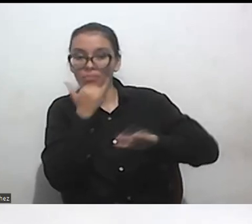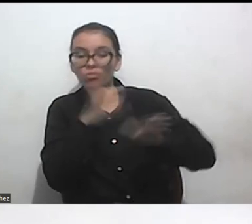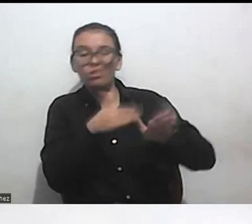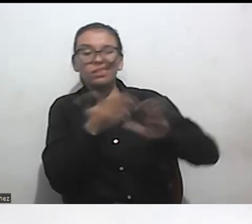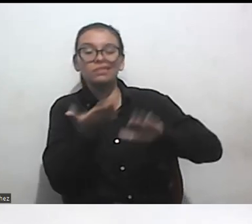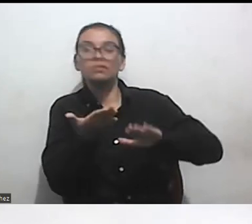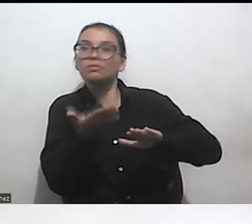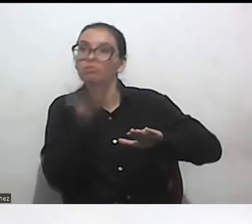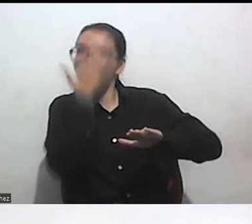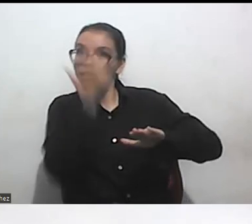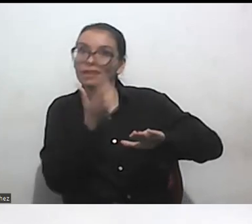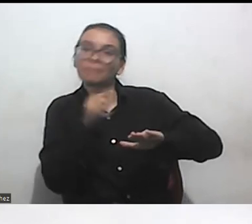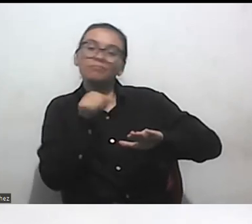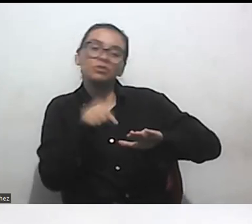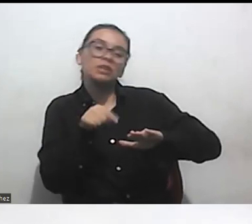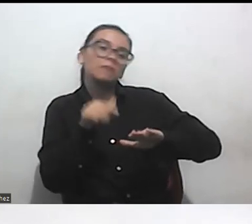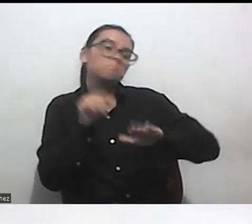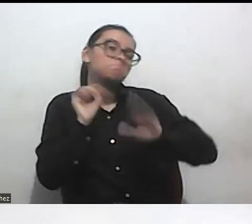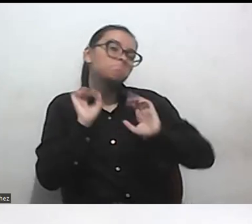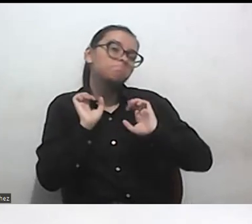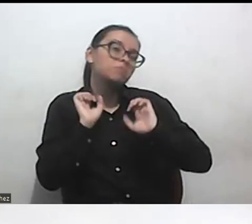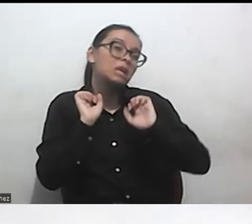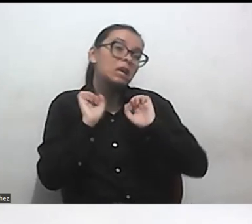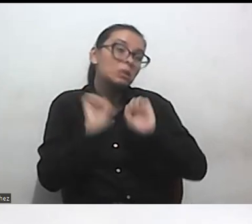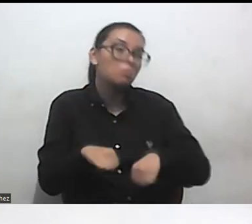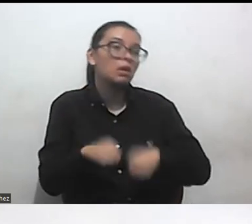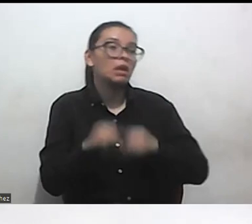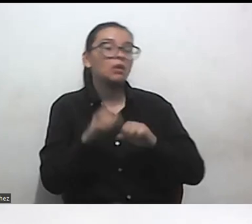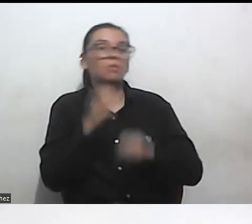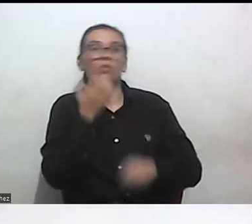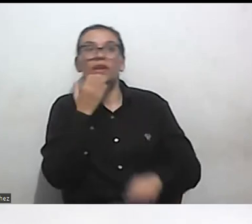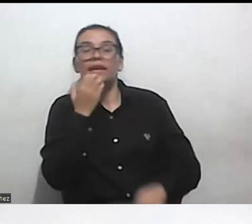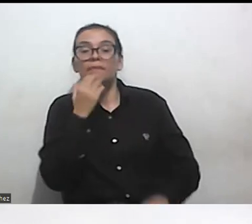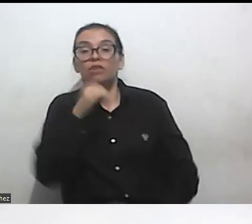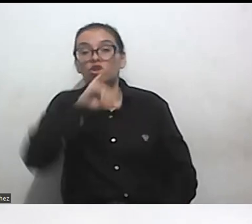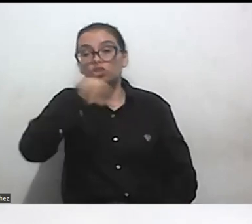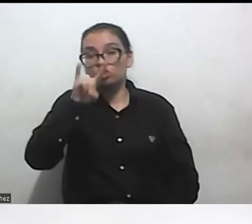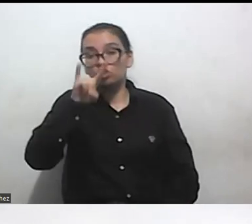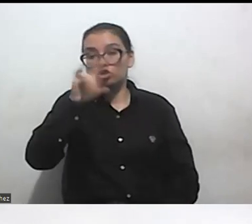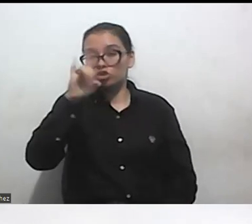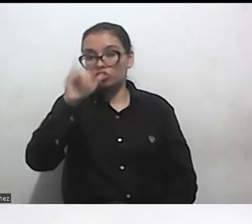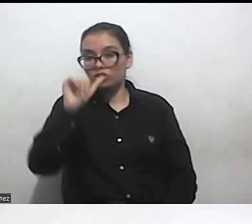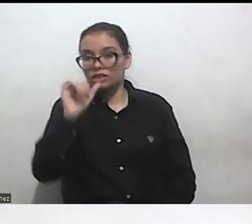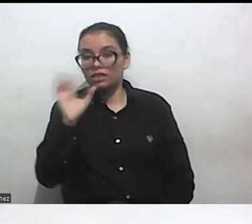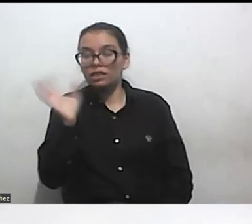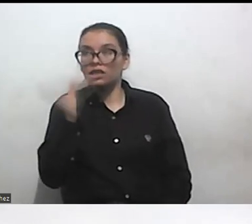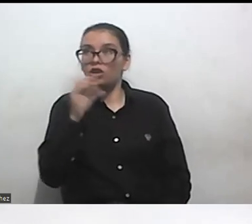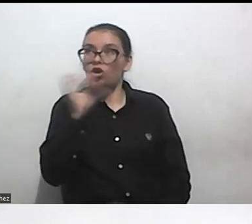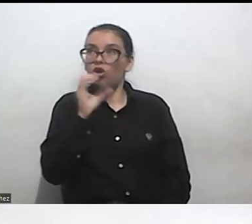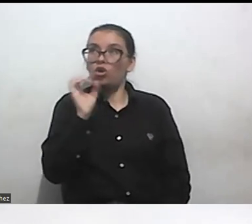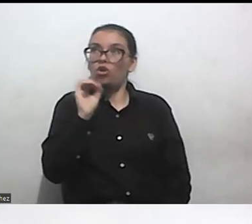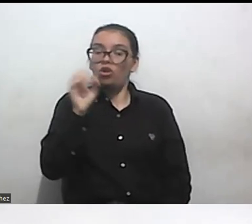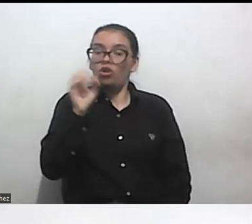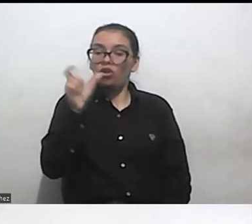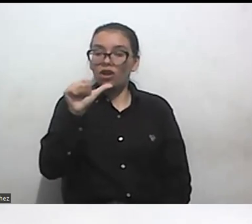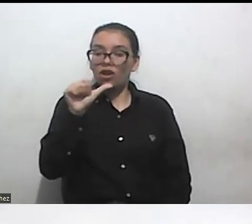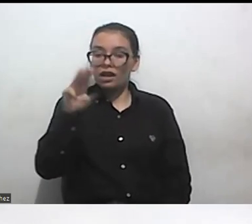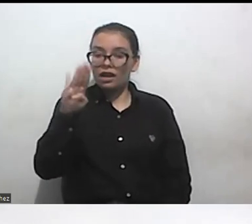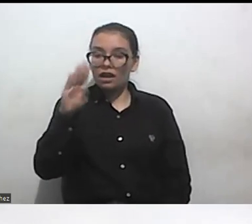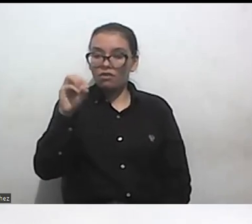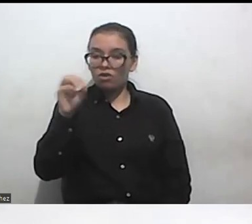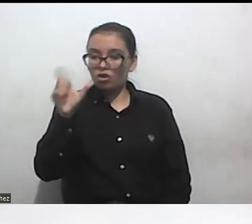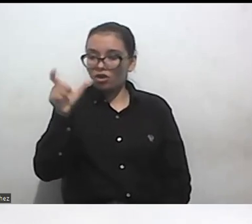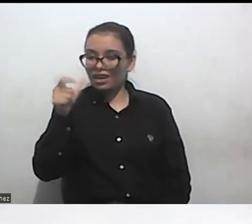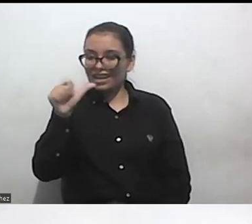entonces podemos pensar en Judy Heumann podemos pensar en Gabor Gambos o sea personas que a nivel